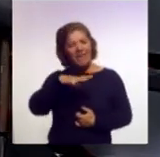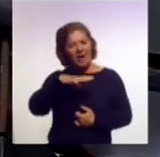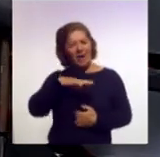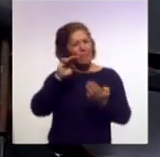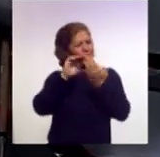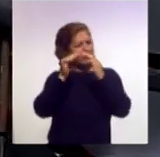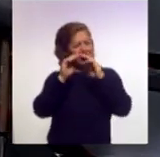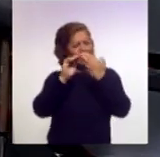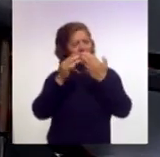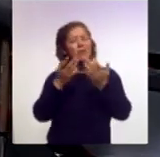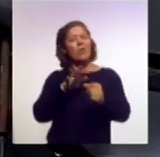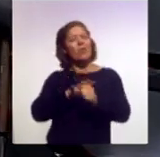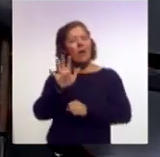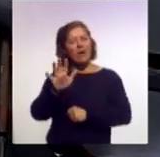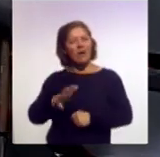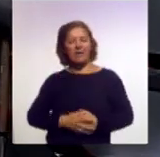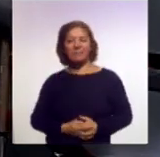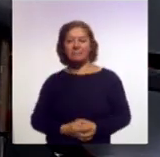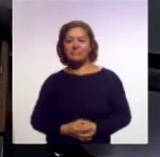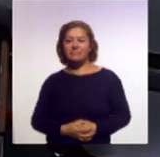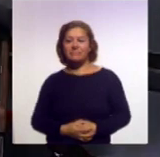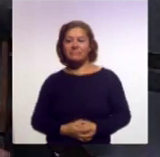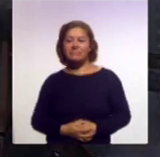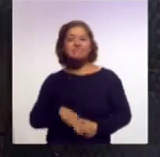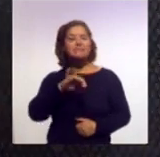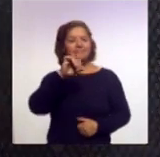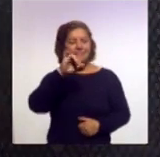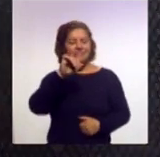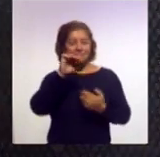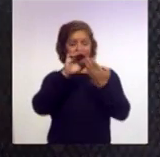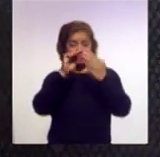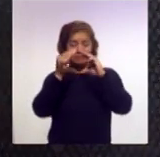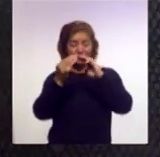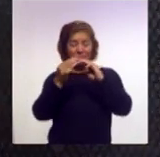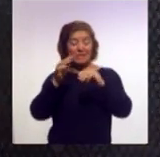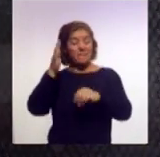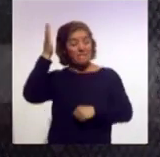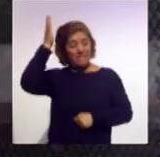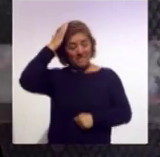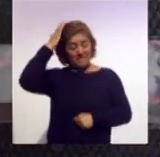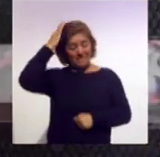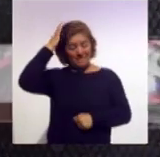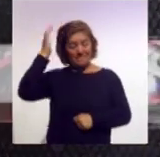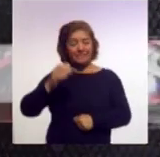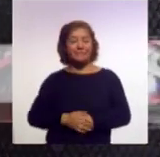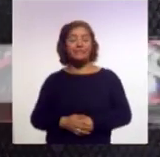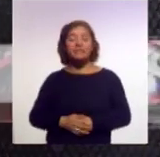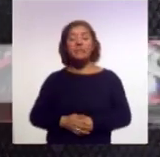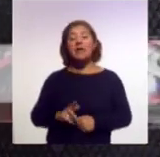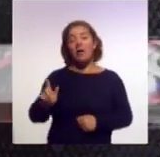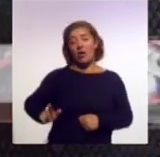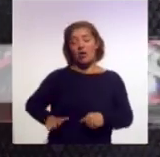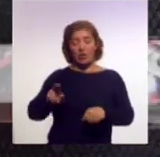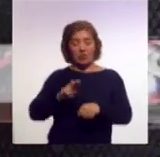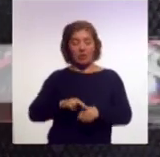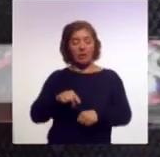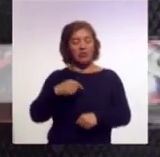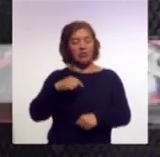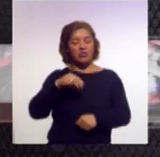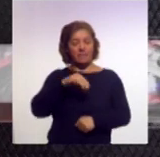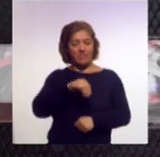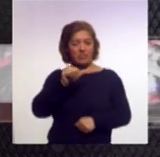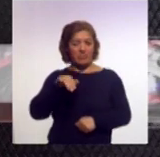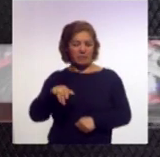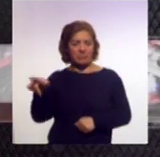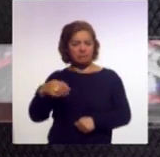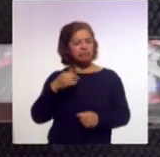especiales, coordinador. Sí, creo que el principal motivo, y nos ha insistido el gobernador Marco Mena, en que